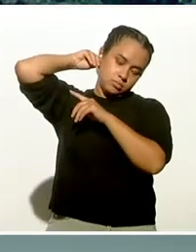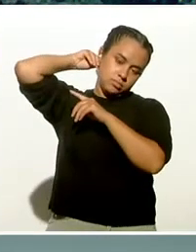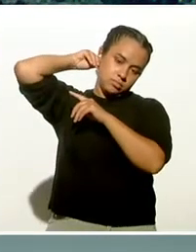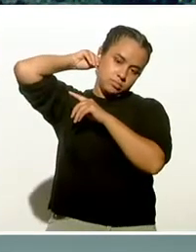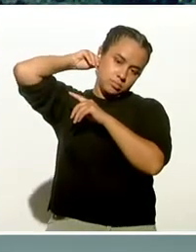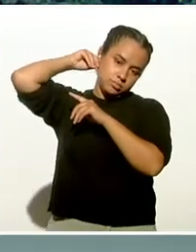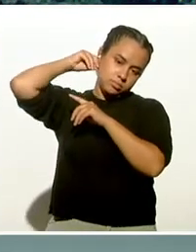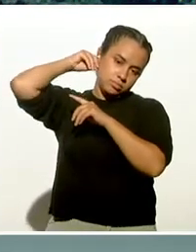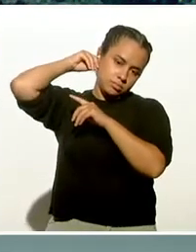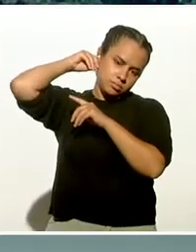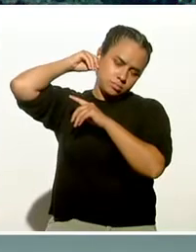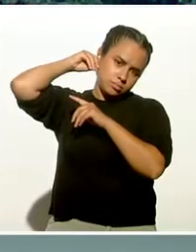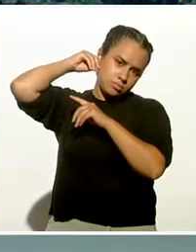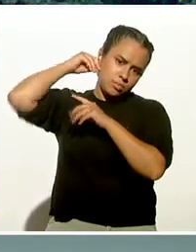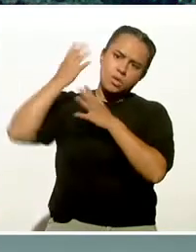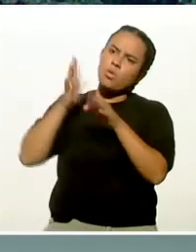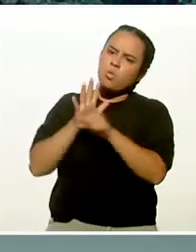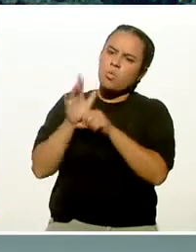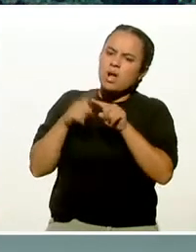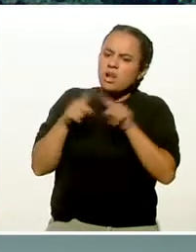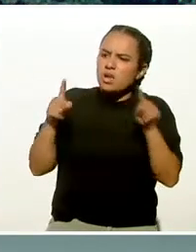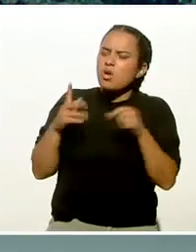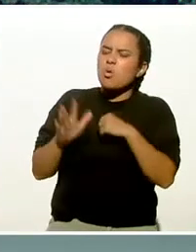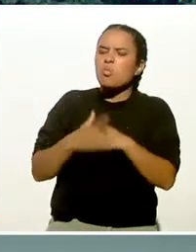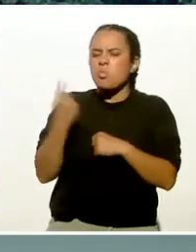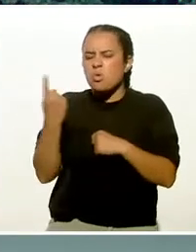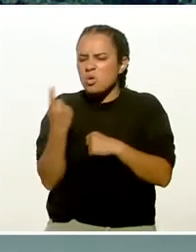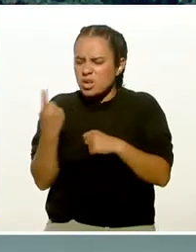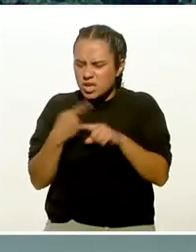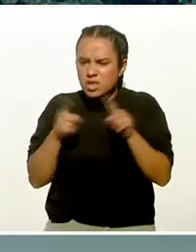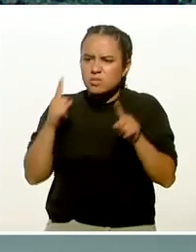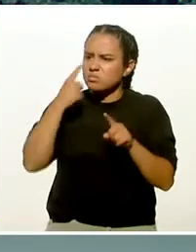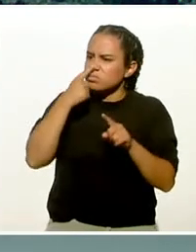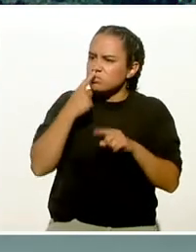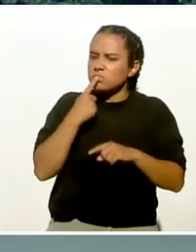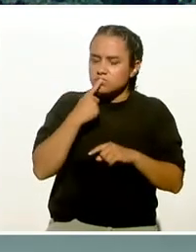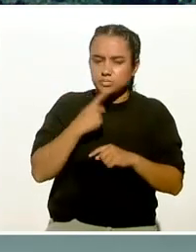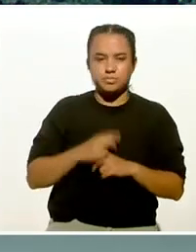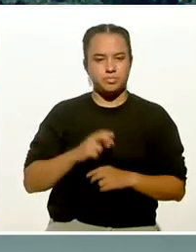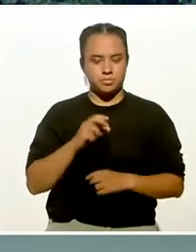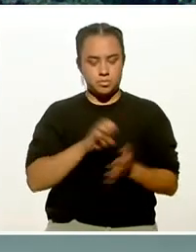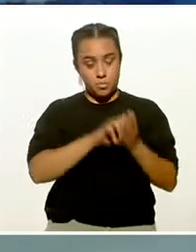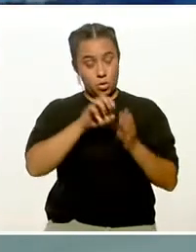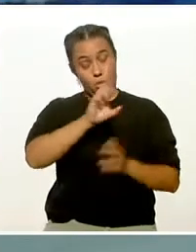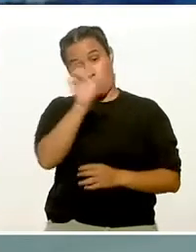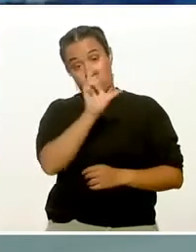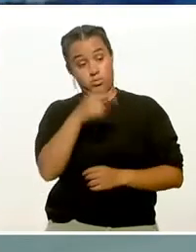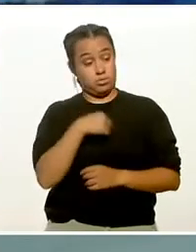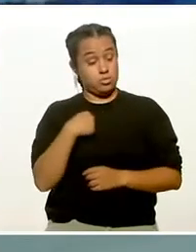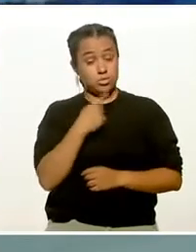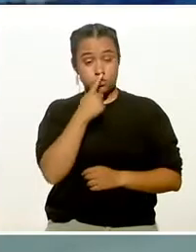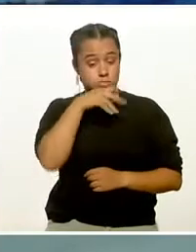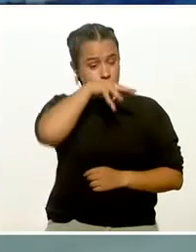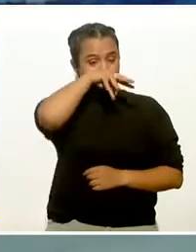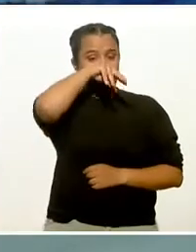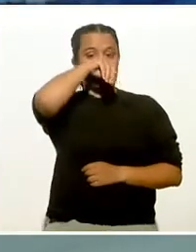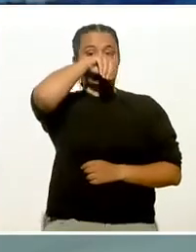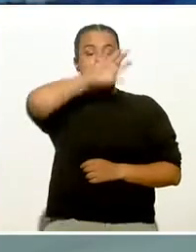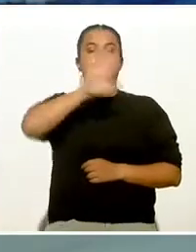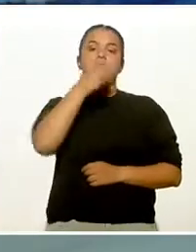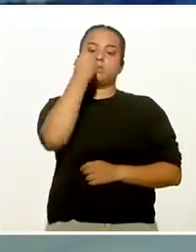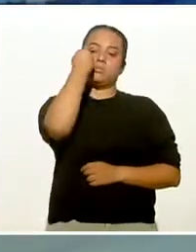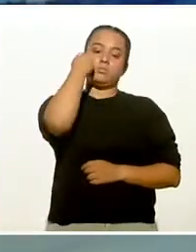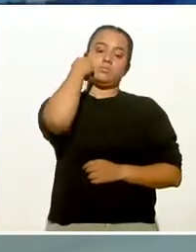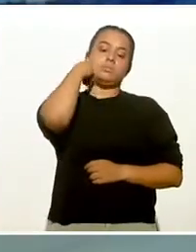orofaringe. ¿Cuál es la diferencia o por qué hay diferencia? Cuando nosotros respiramos por la boca, a veces lo tragamos y lo llevamos